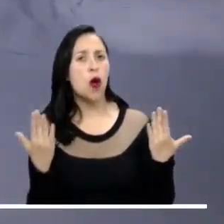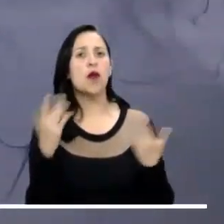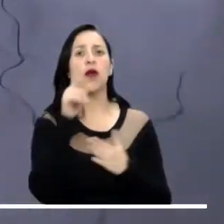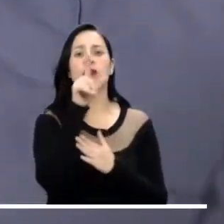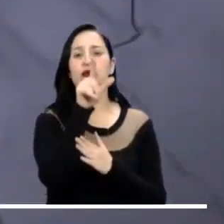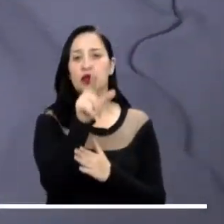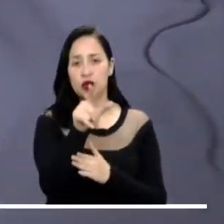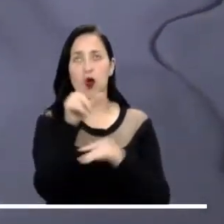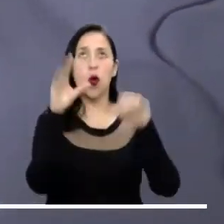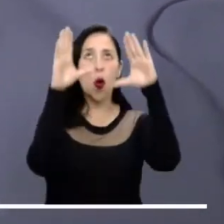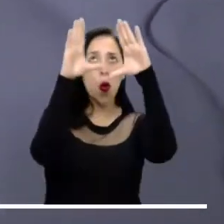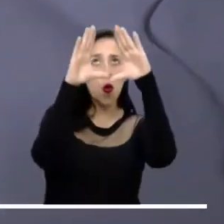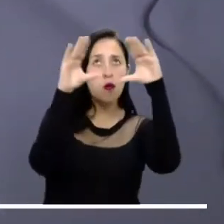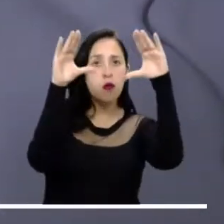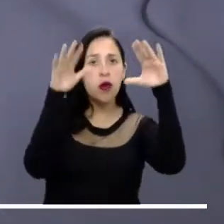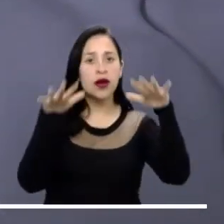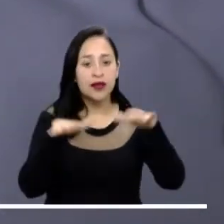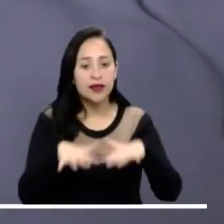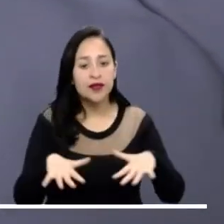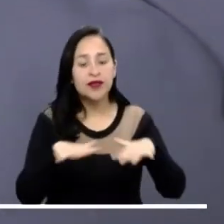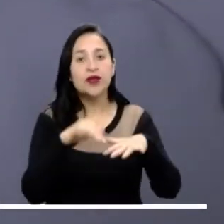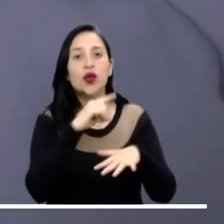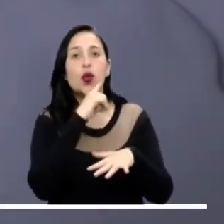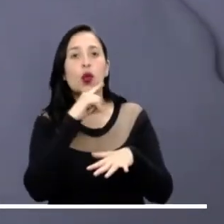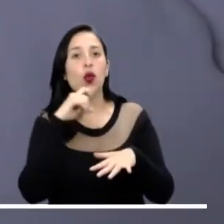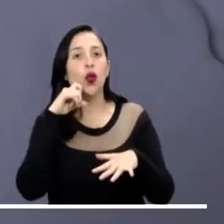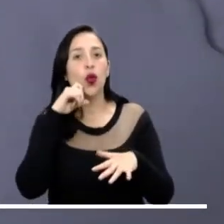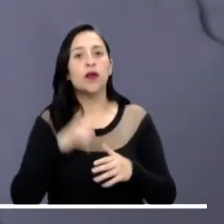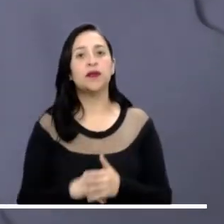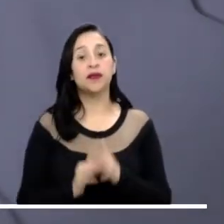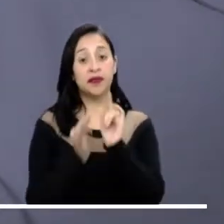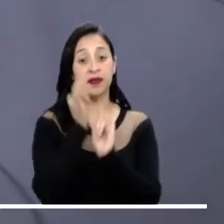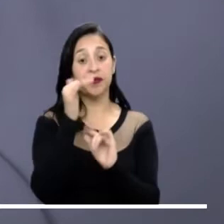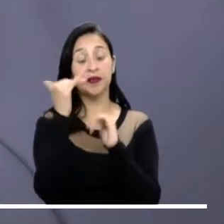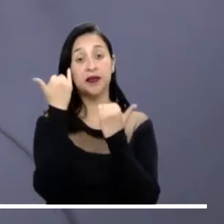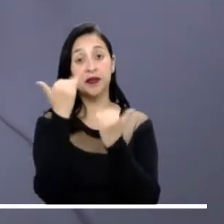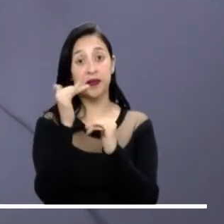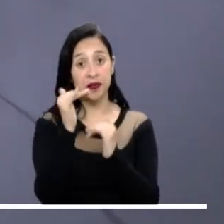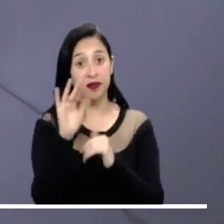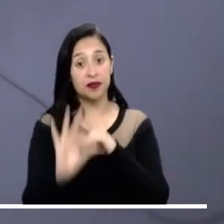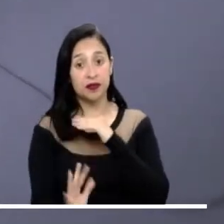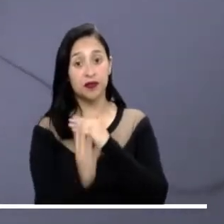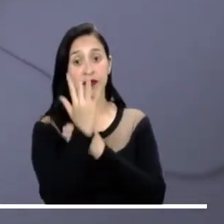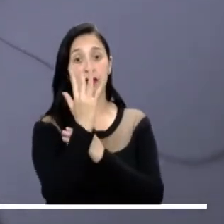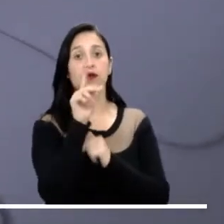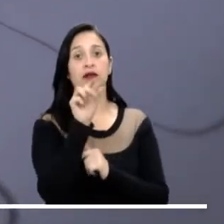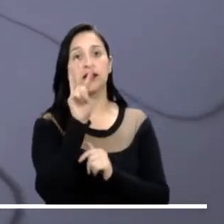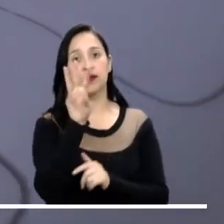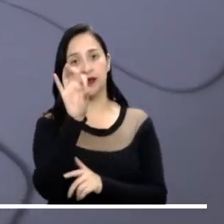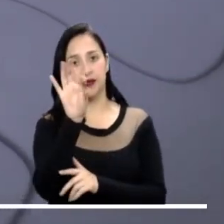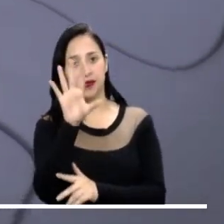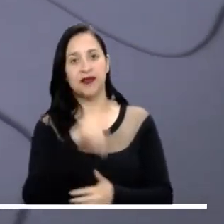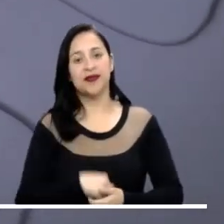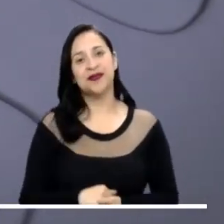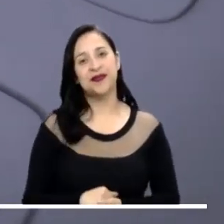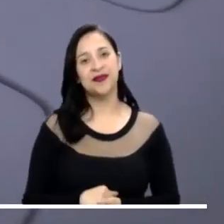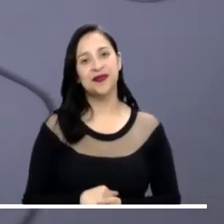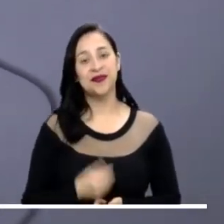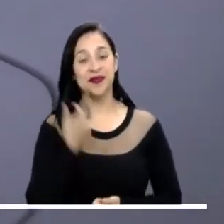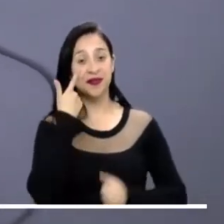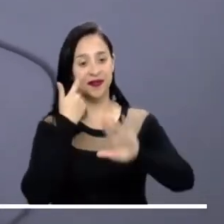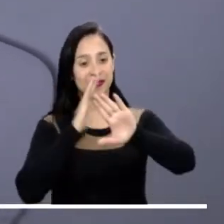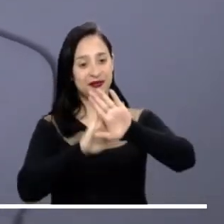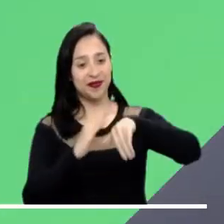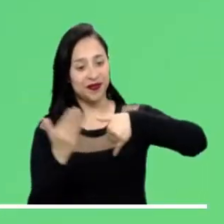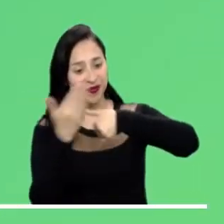termina el día con un cielo ligeramente cubierto, pero sin lluvias. Atención a la temperatura mínima que puede alcanzar los 3 grados en la